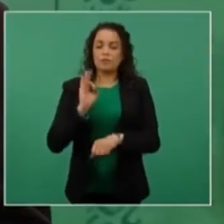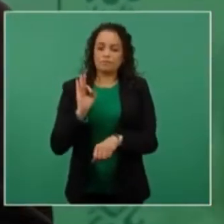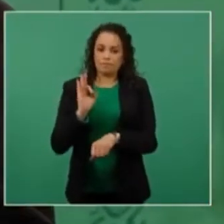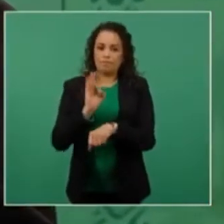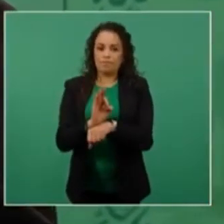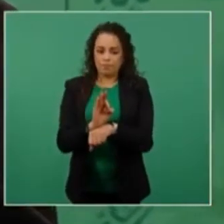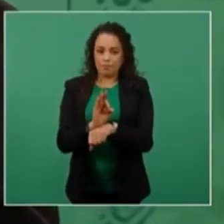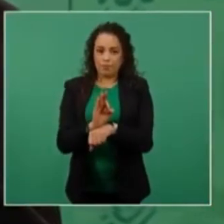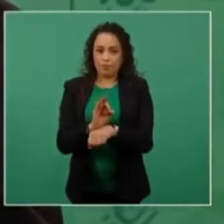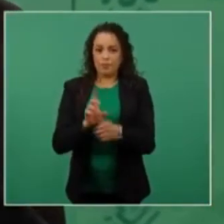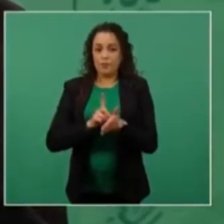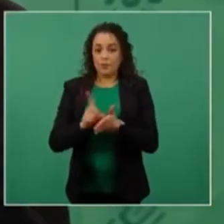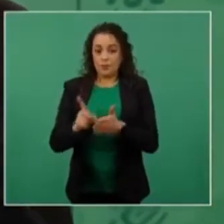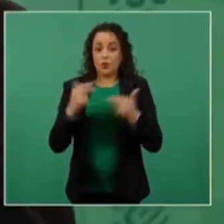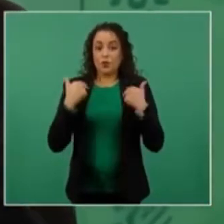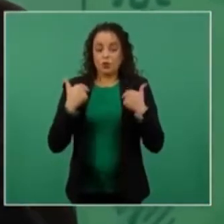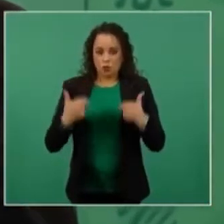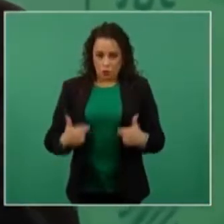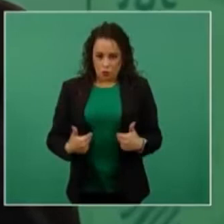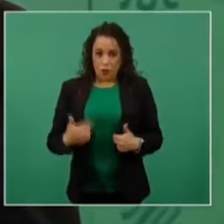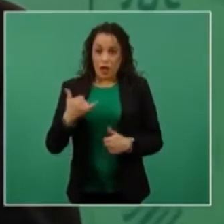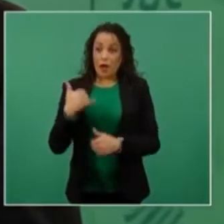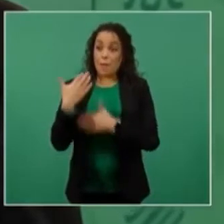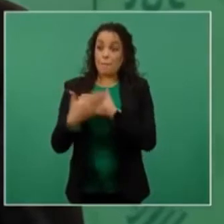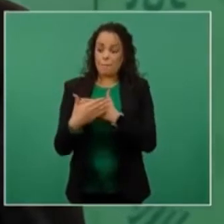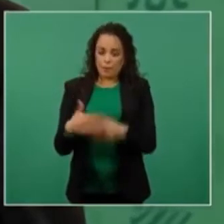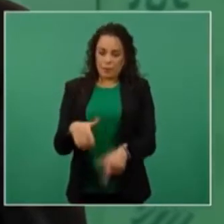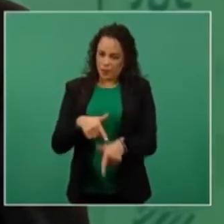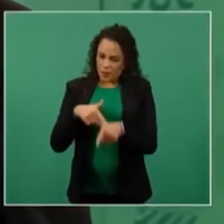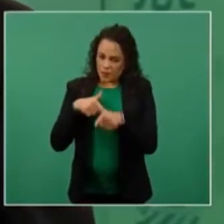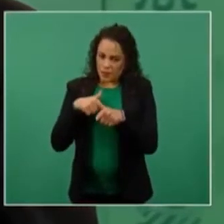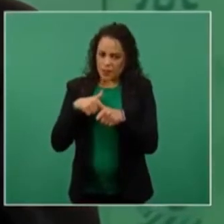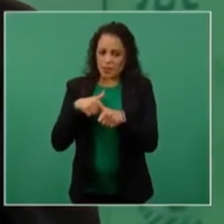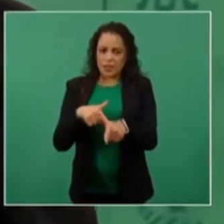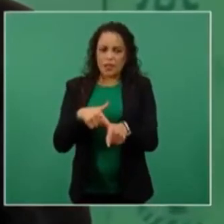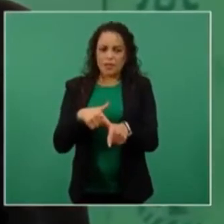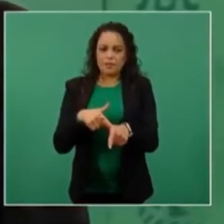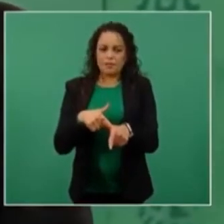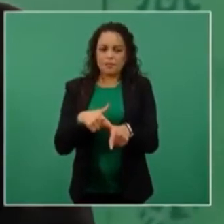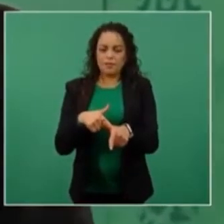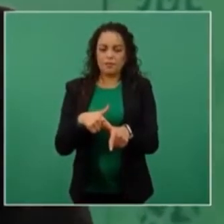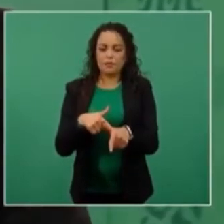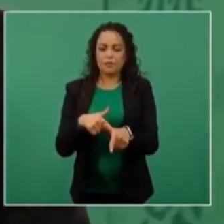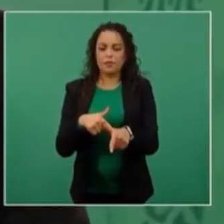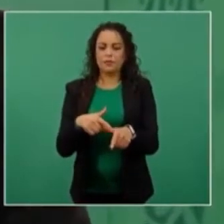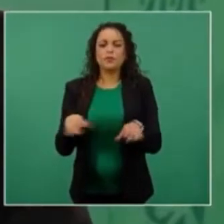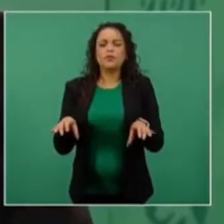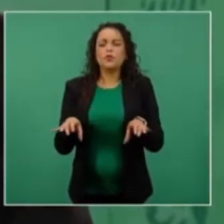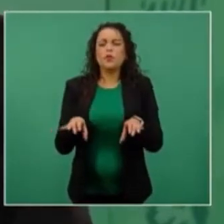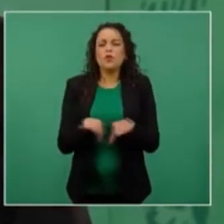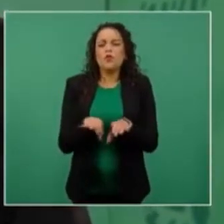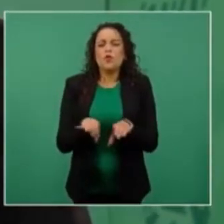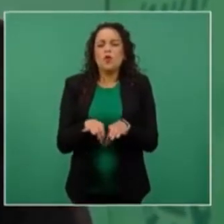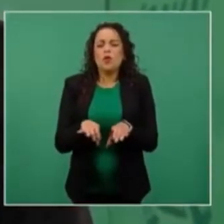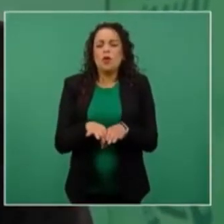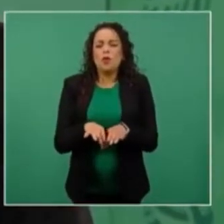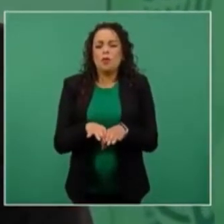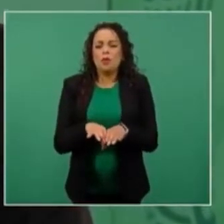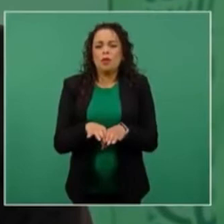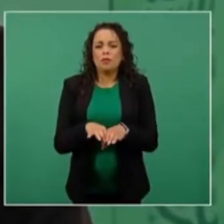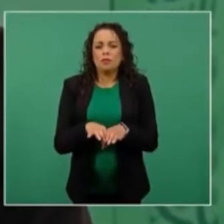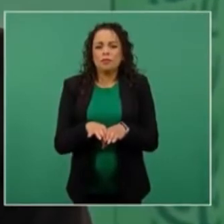humanos, lo que vamos a seguir haciendo, cómo es este